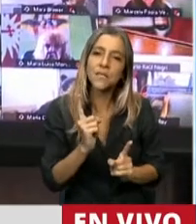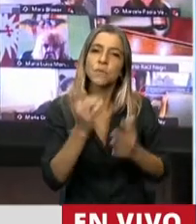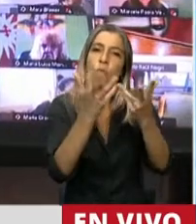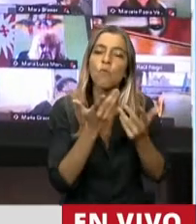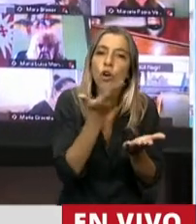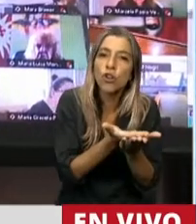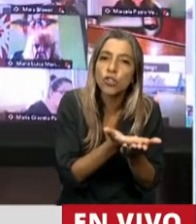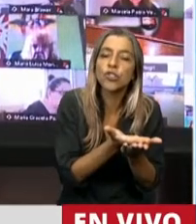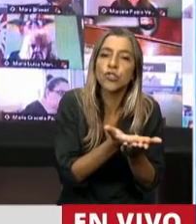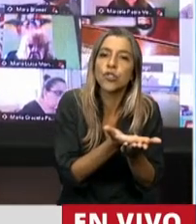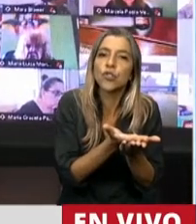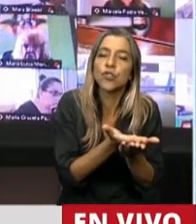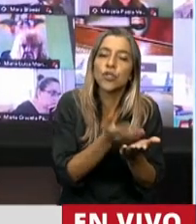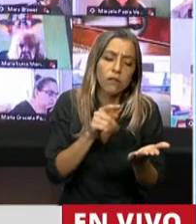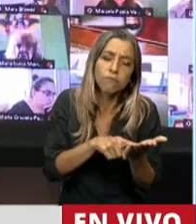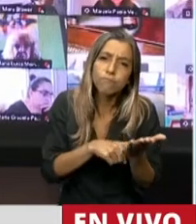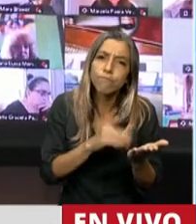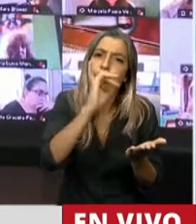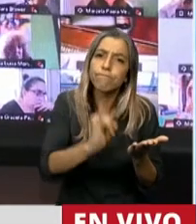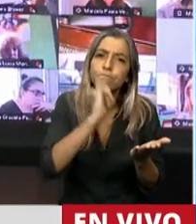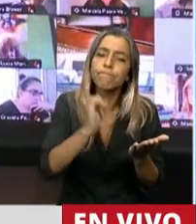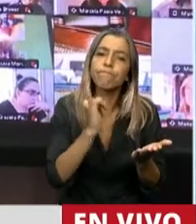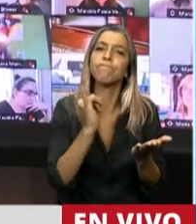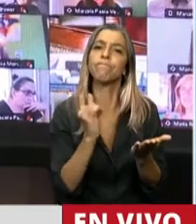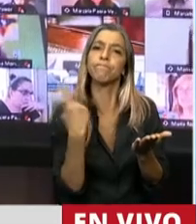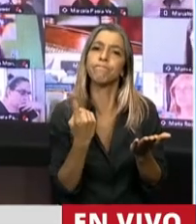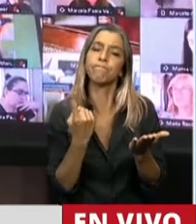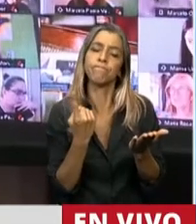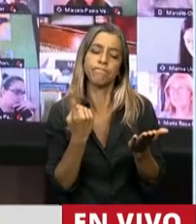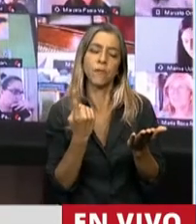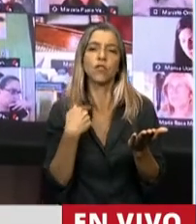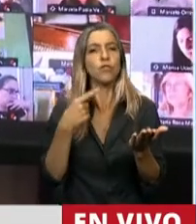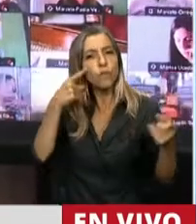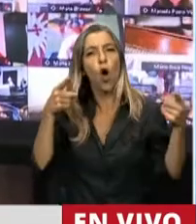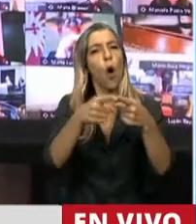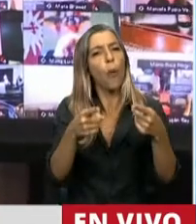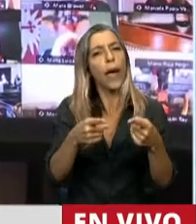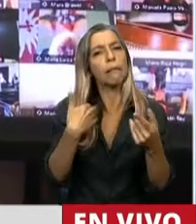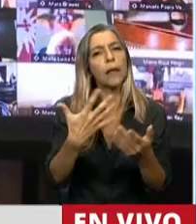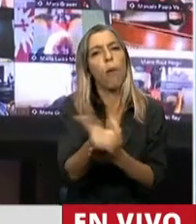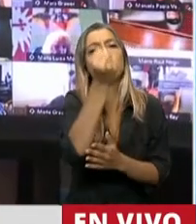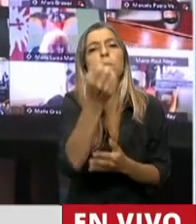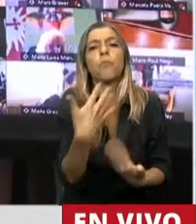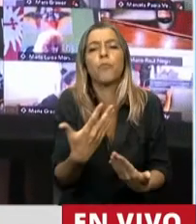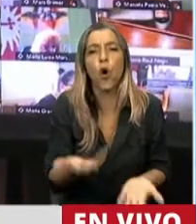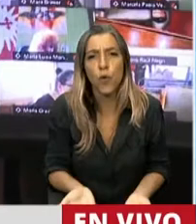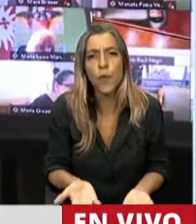para lograr mejores objetivos y trabajar en los objetivos de la